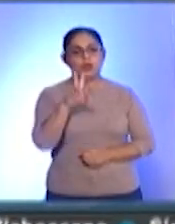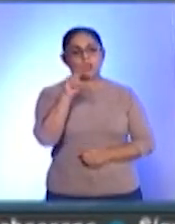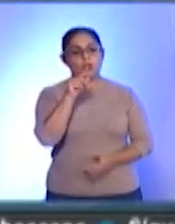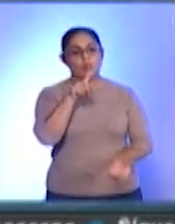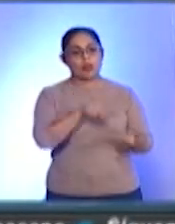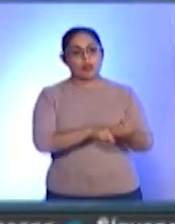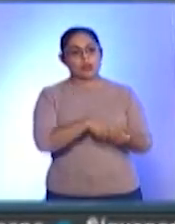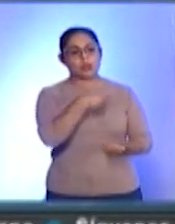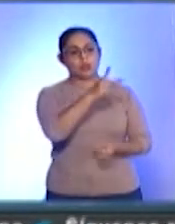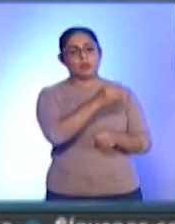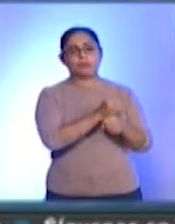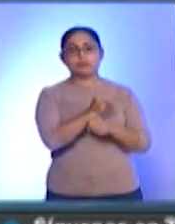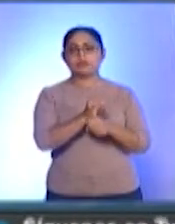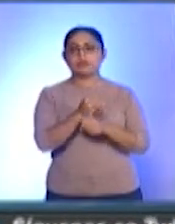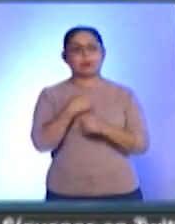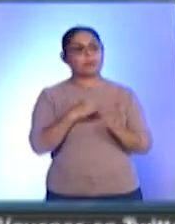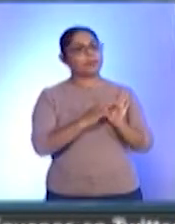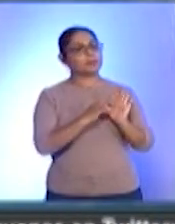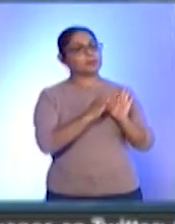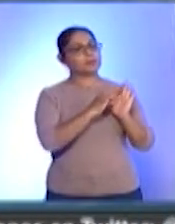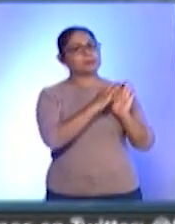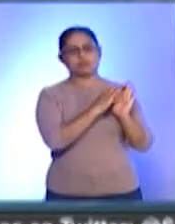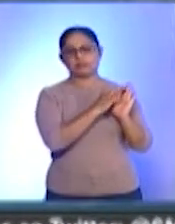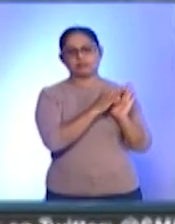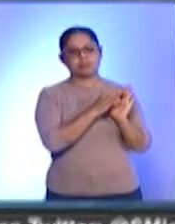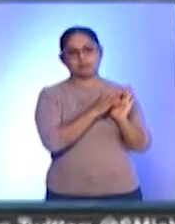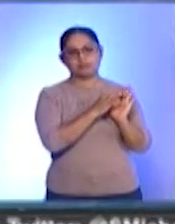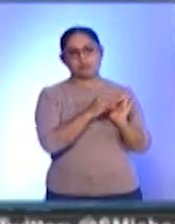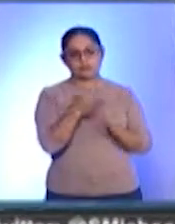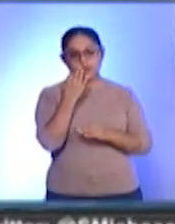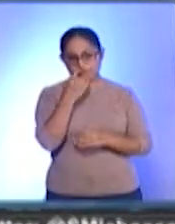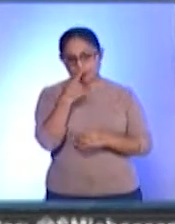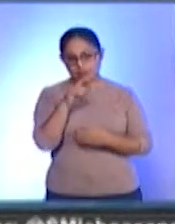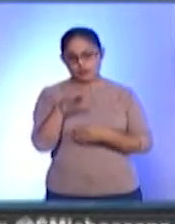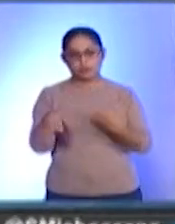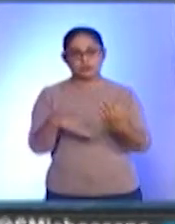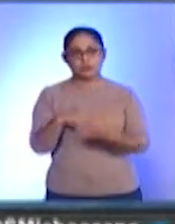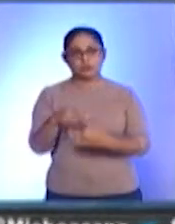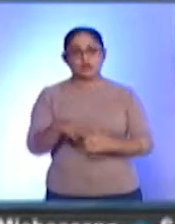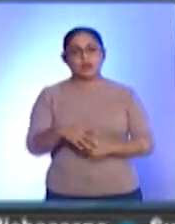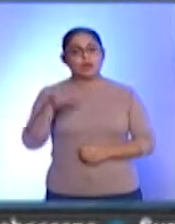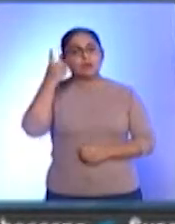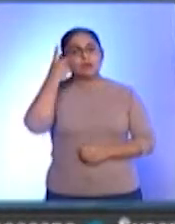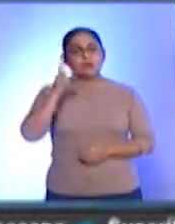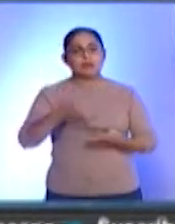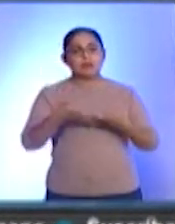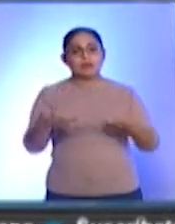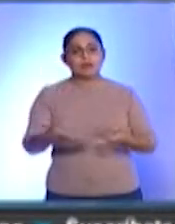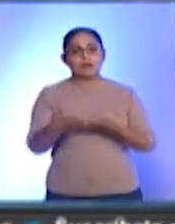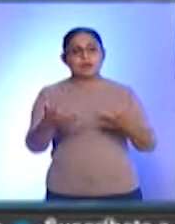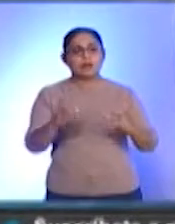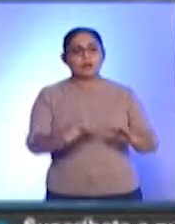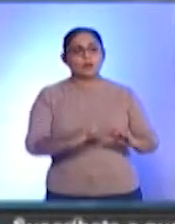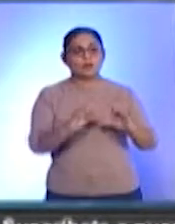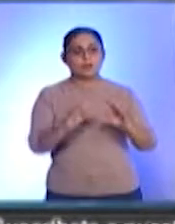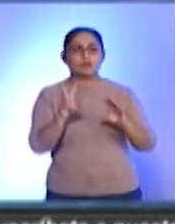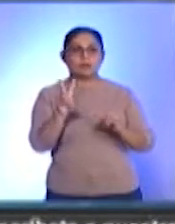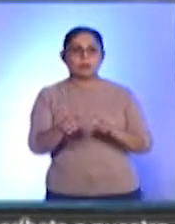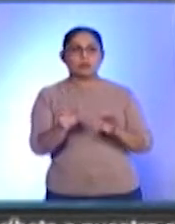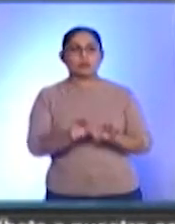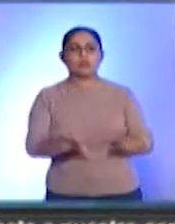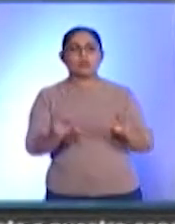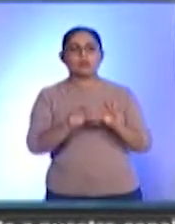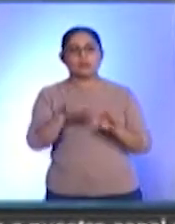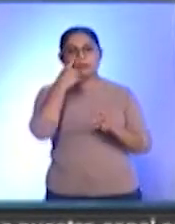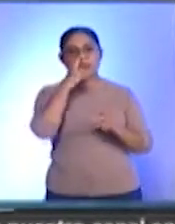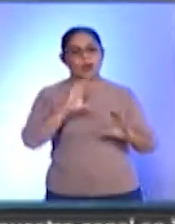investigador para que tenga puntos en el SNIRA, allá en el CONA. La propiedad de la tierra y el cuidado de los recursos naturales son importantes para la